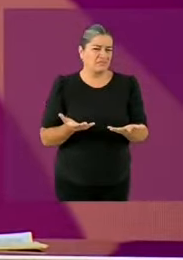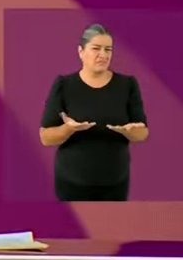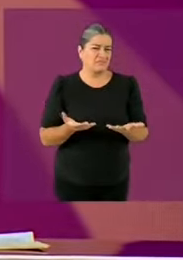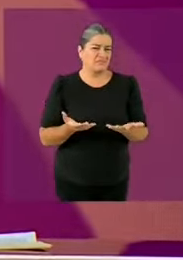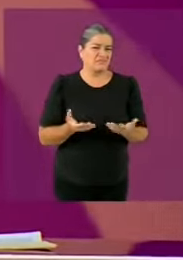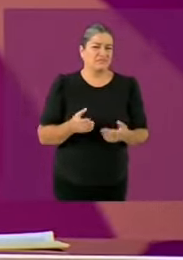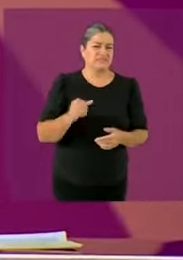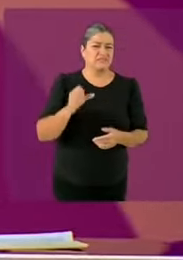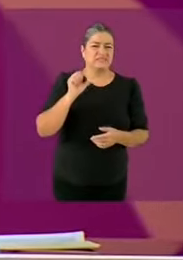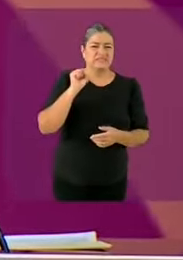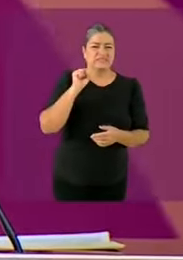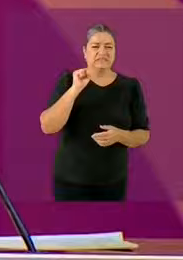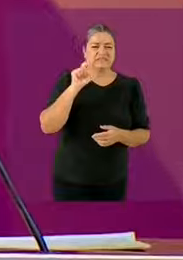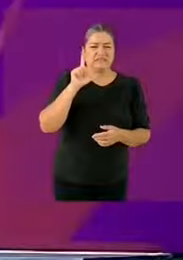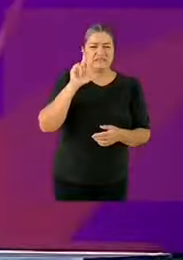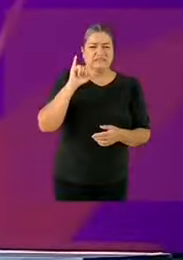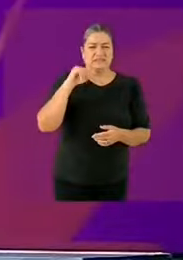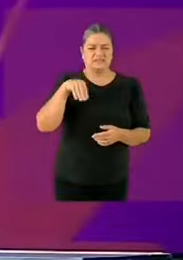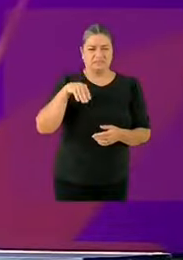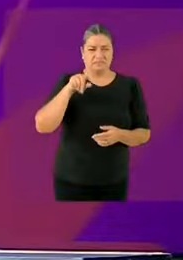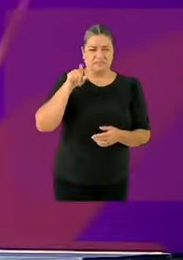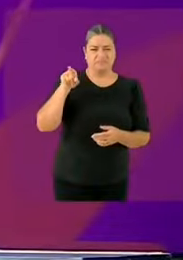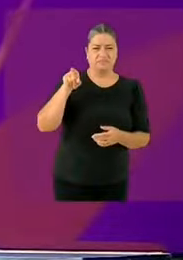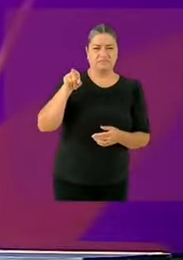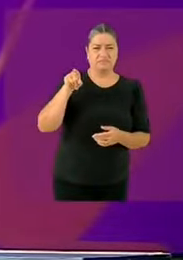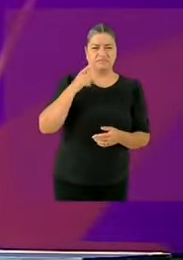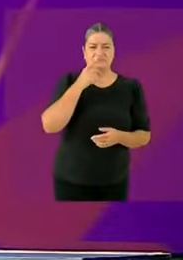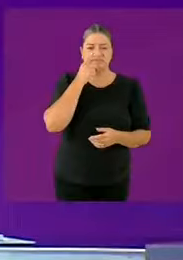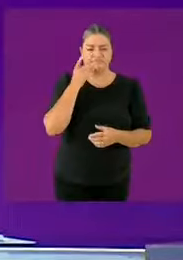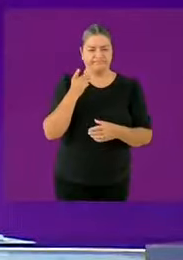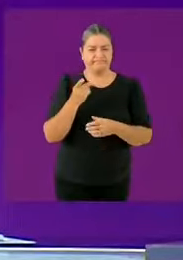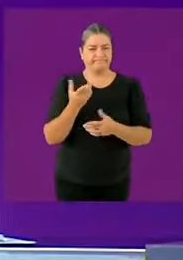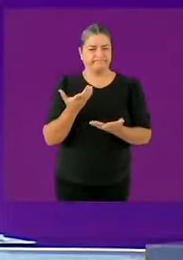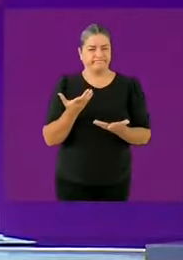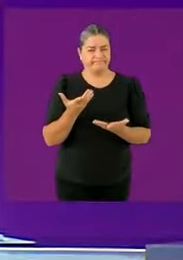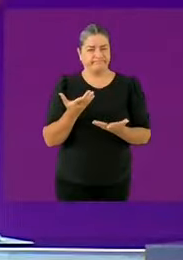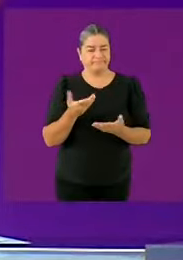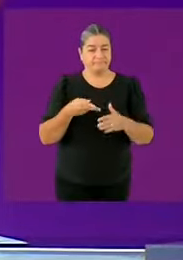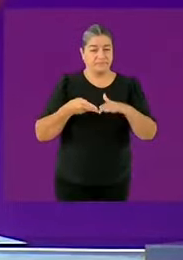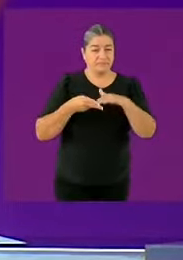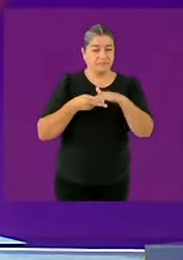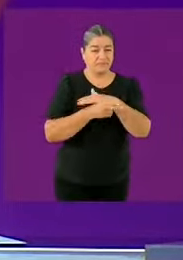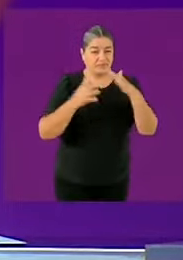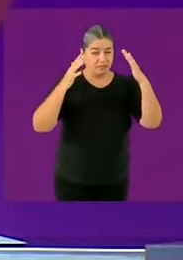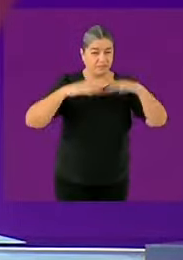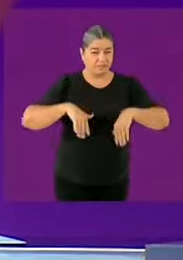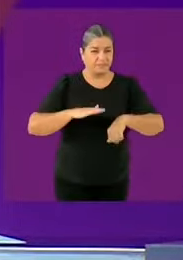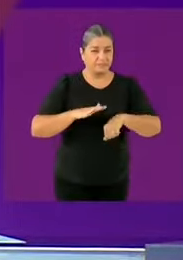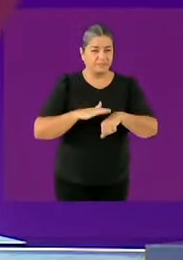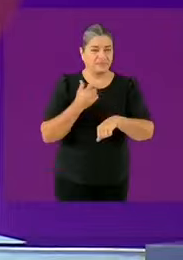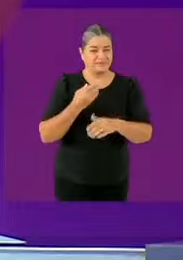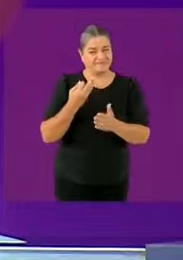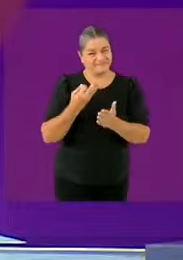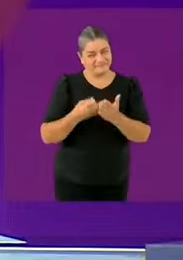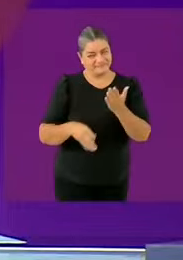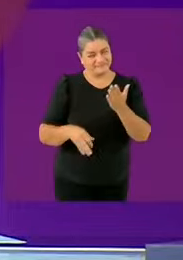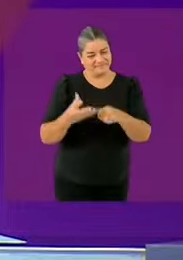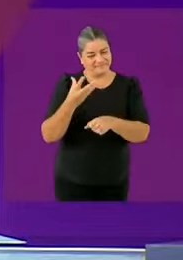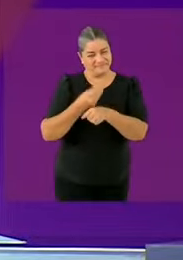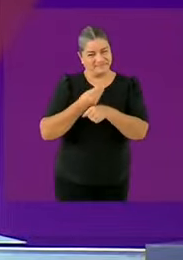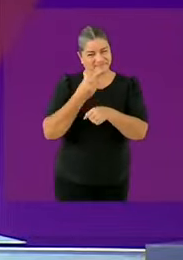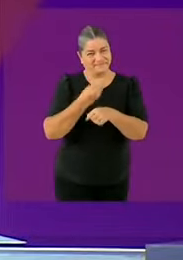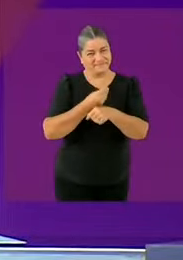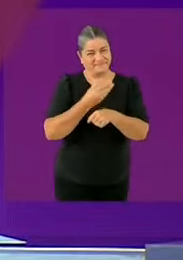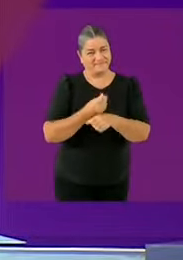mantenimiento. Candidata, Claudia Sheen. Sí, son muchas cosas por aclarar. Quizá no tenga tiempo para aclarar todo porque si no no voy a poder